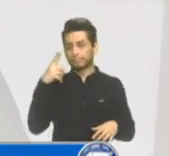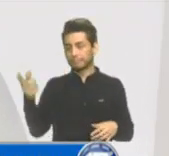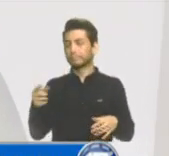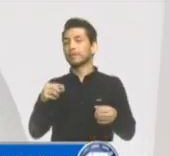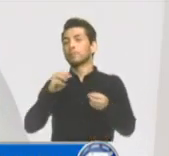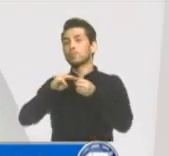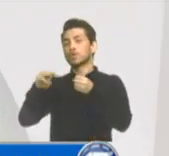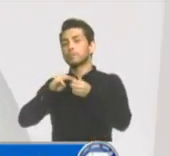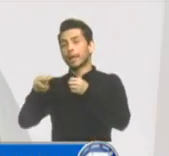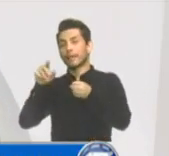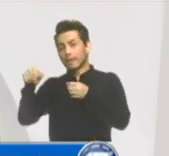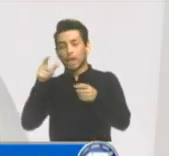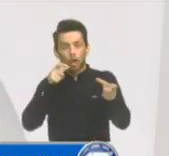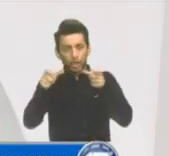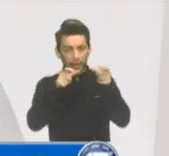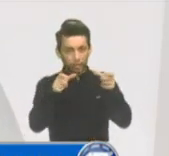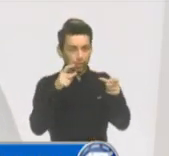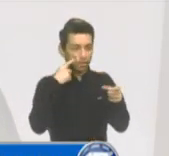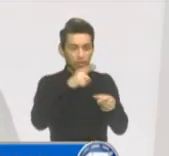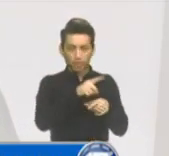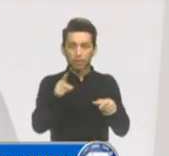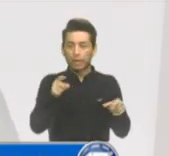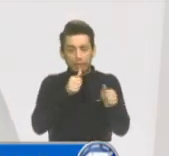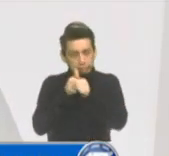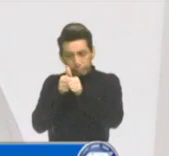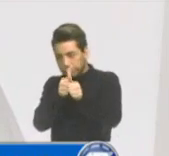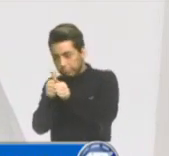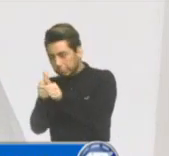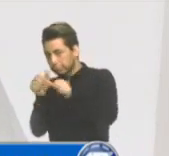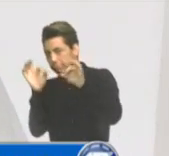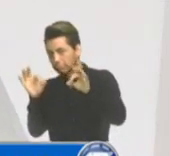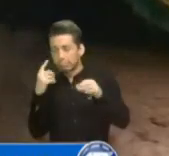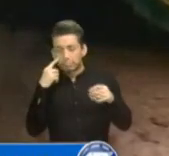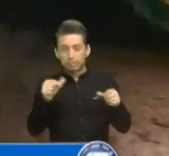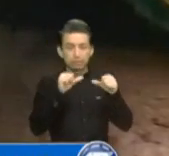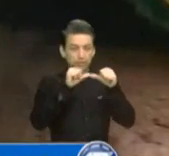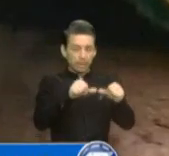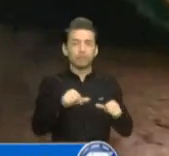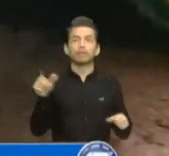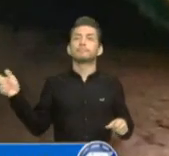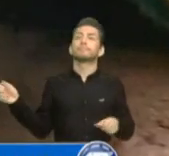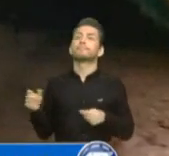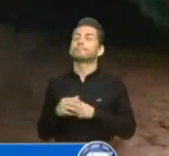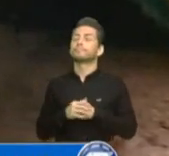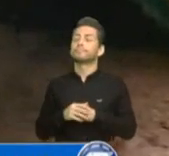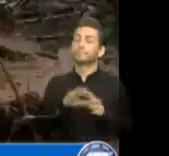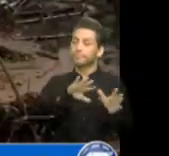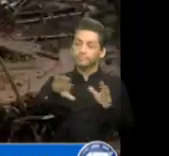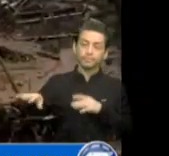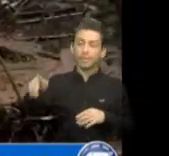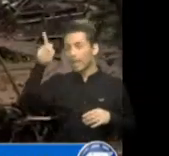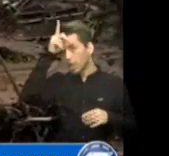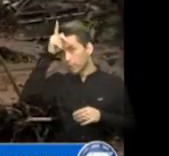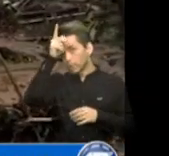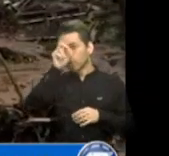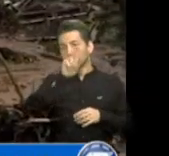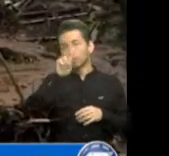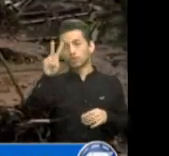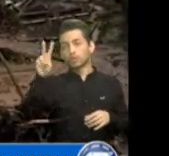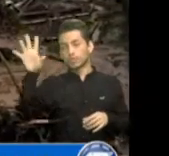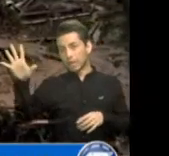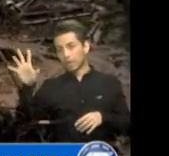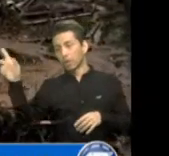dado la respuesta y el seguimiento correspondiente en este sector. En el kilómetro 225 de la ruta departamental